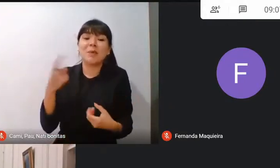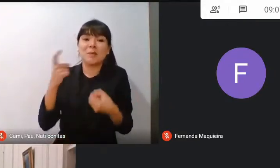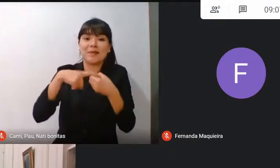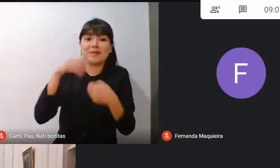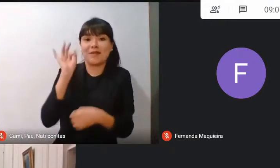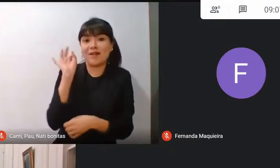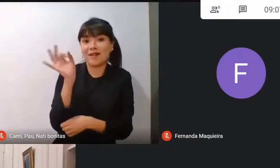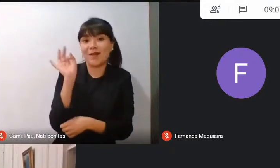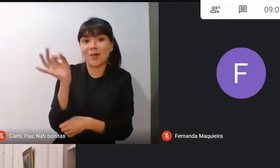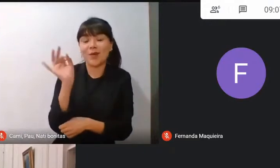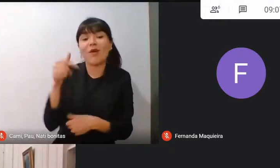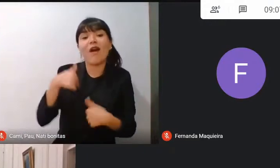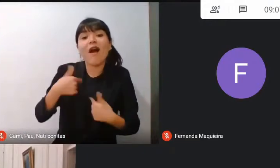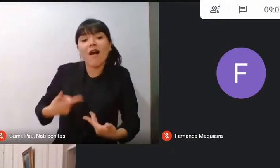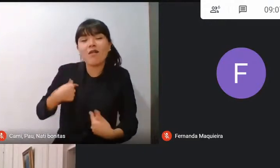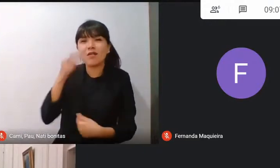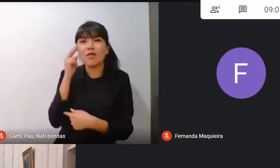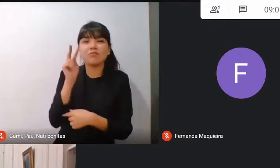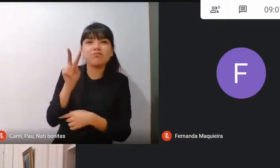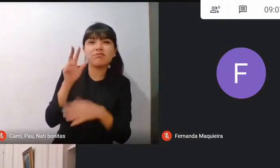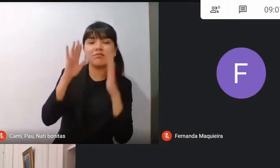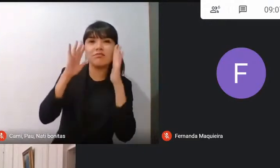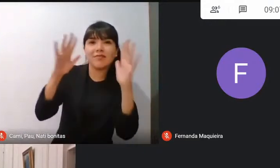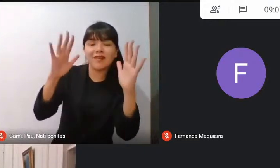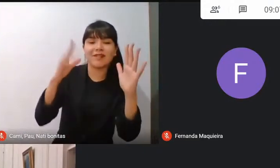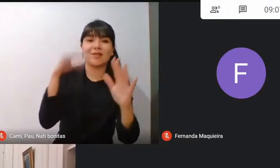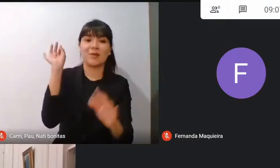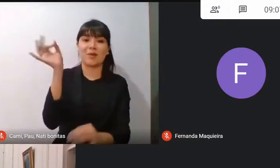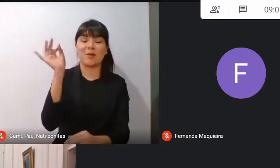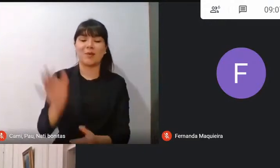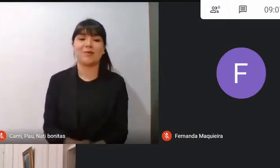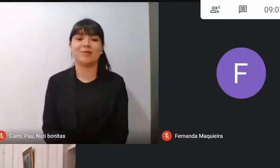a la reunión. Muchas gracias.